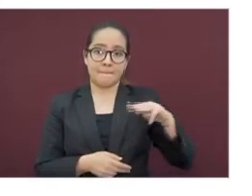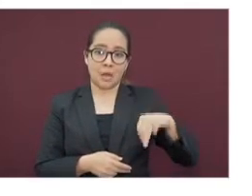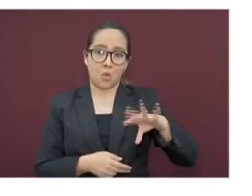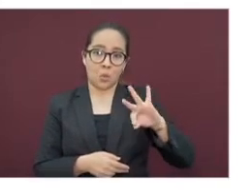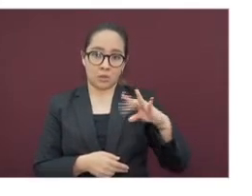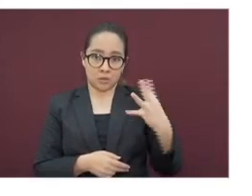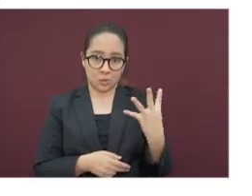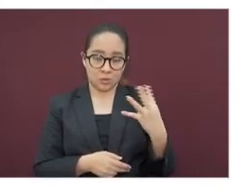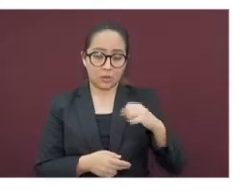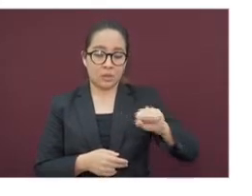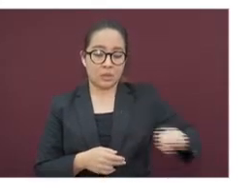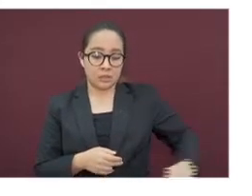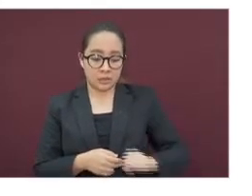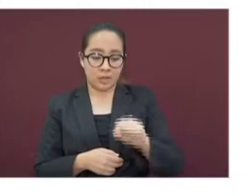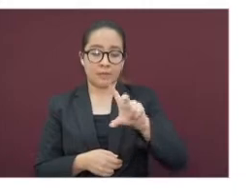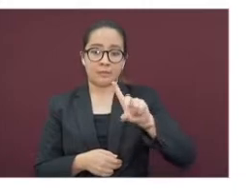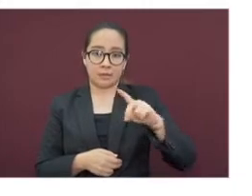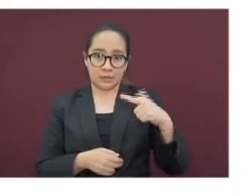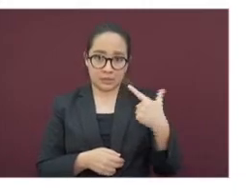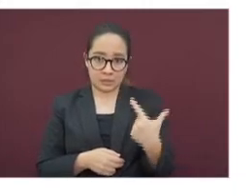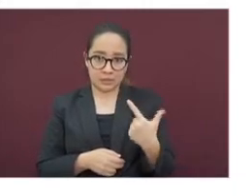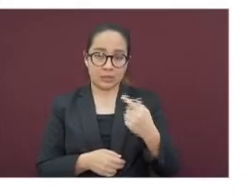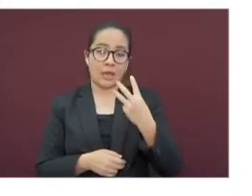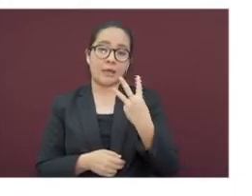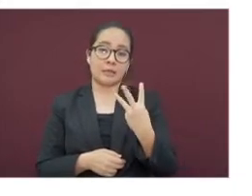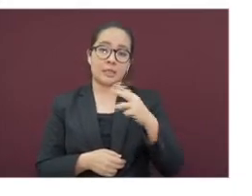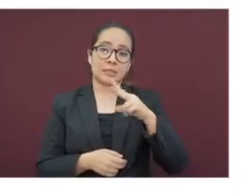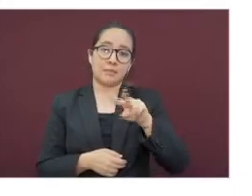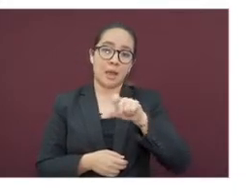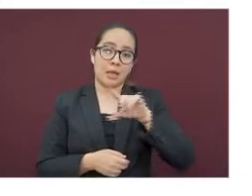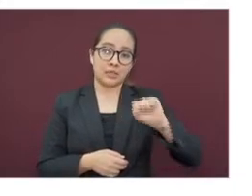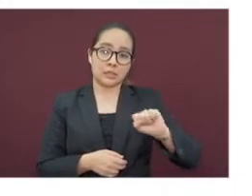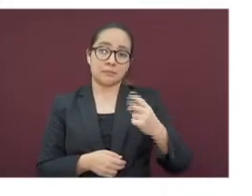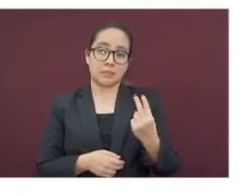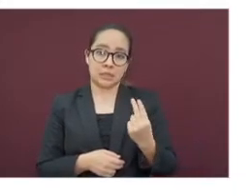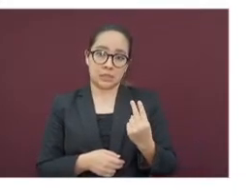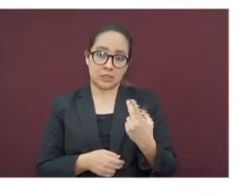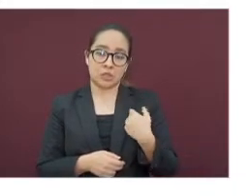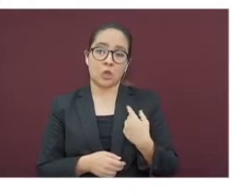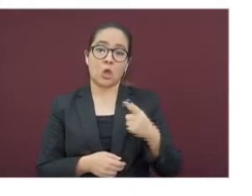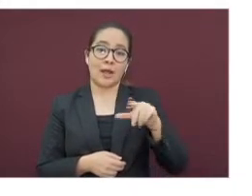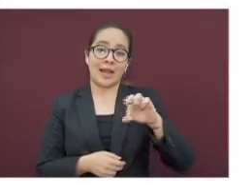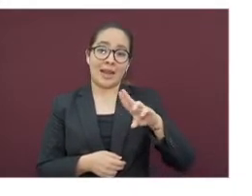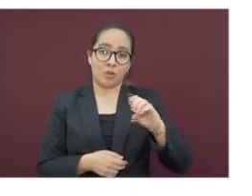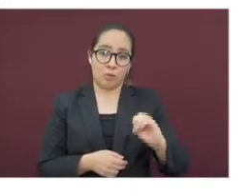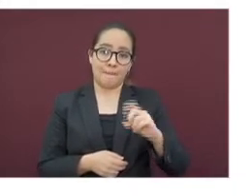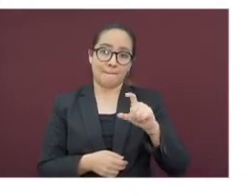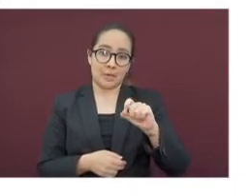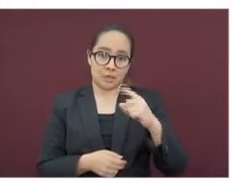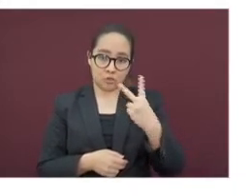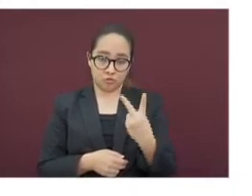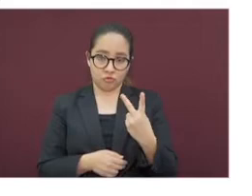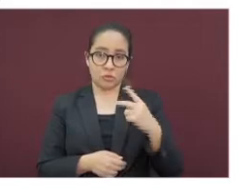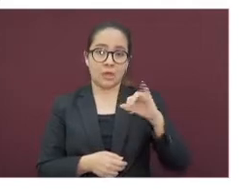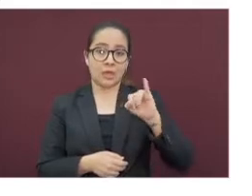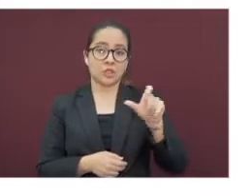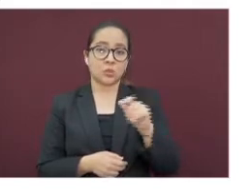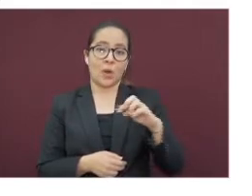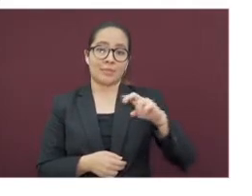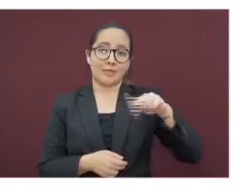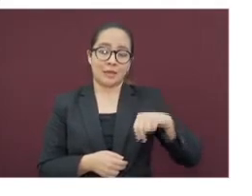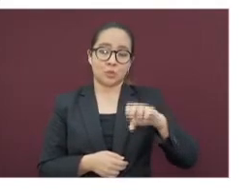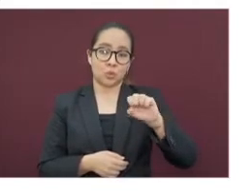Santiago Tuxtla treinta y siete, Tres Valles con veinticinco, Lerdo veintidós e Ishuatlán del sureste